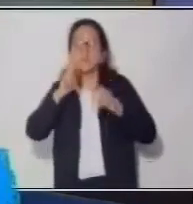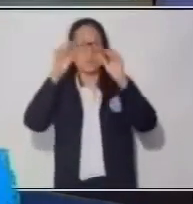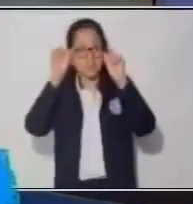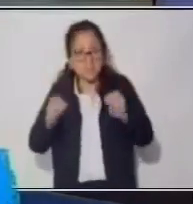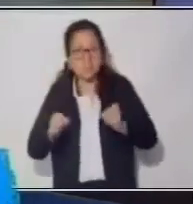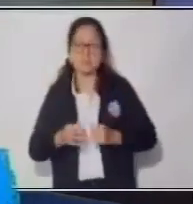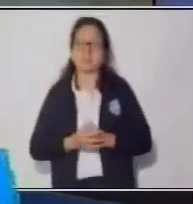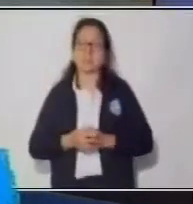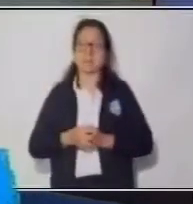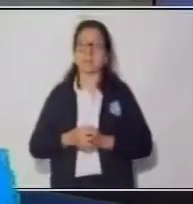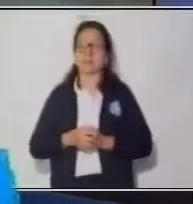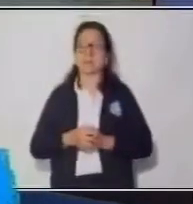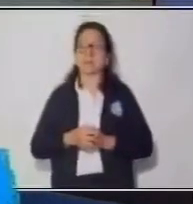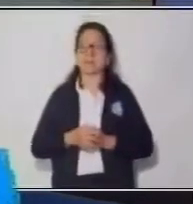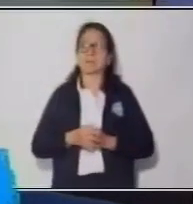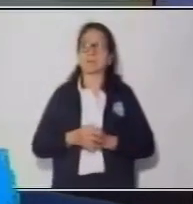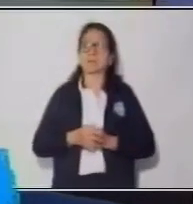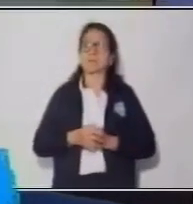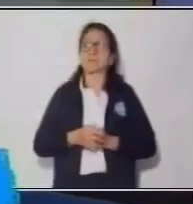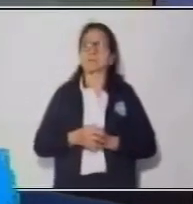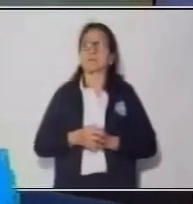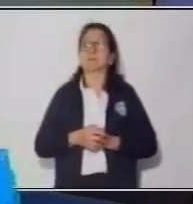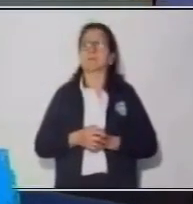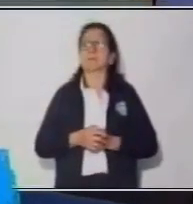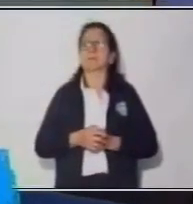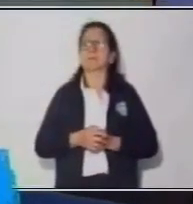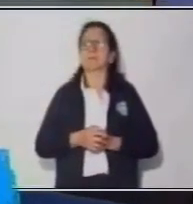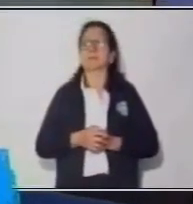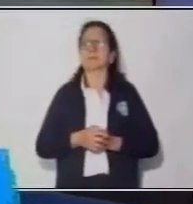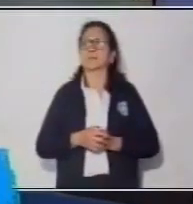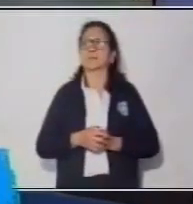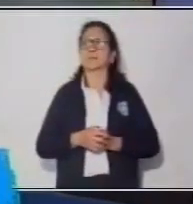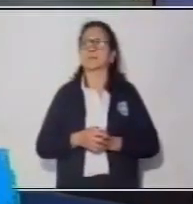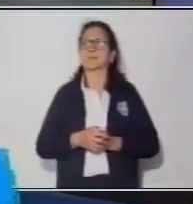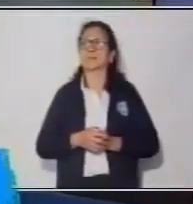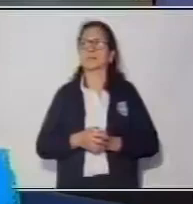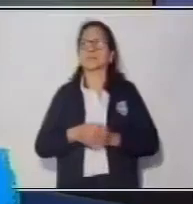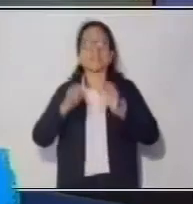a realizarlo conjuntamente. Vamos a decir,